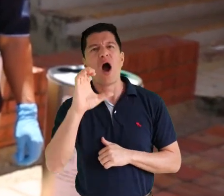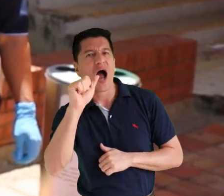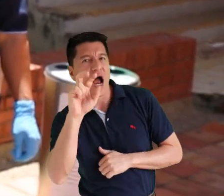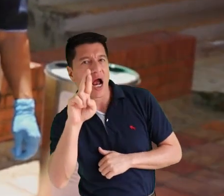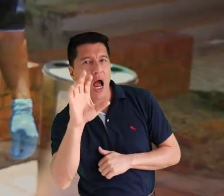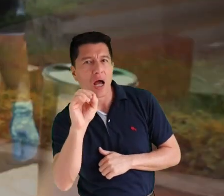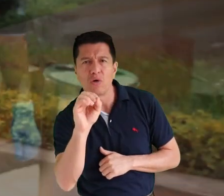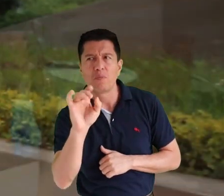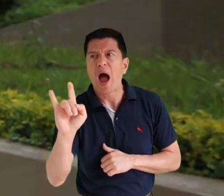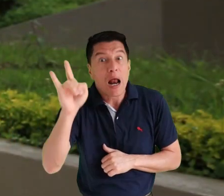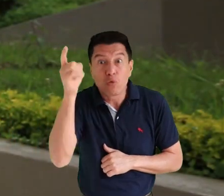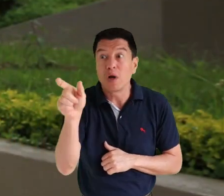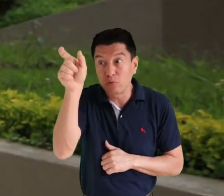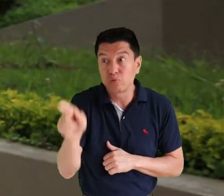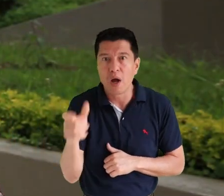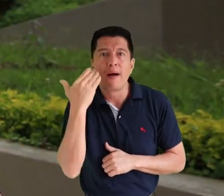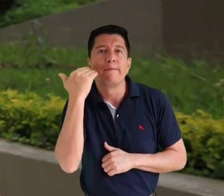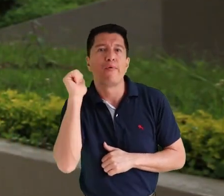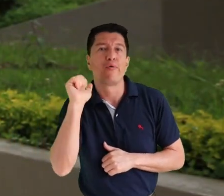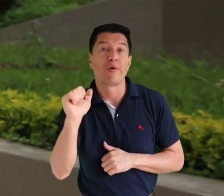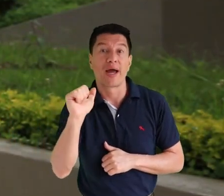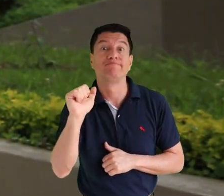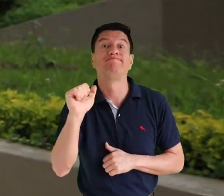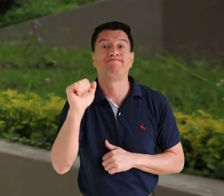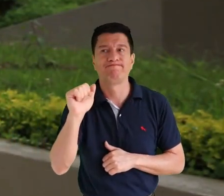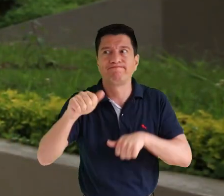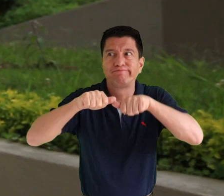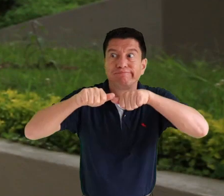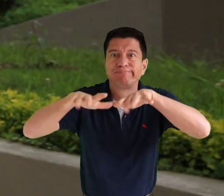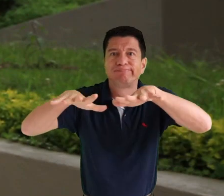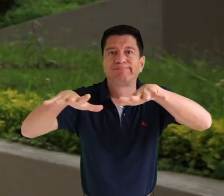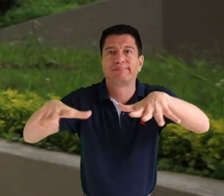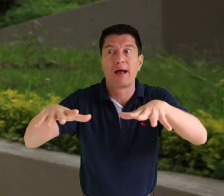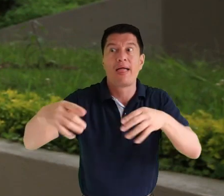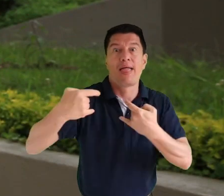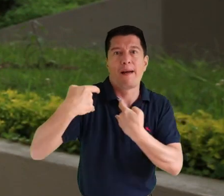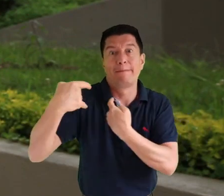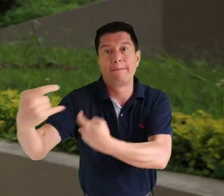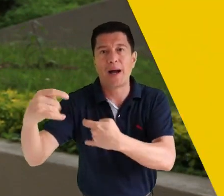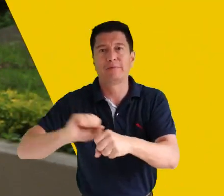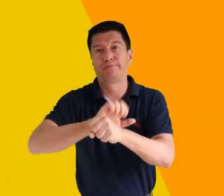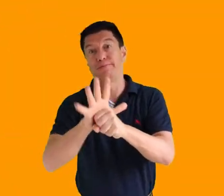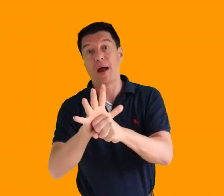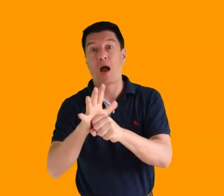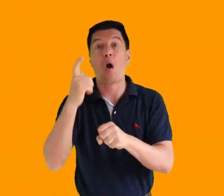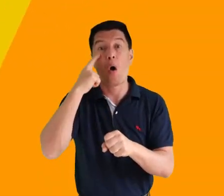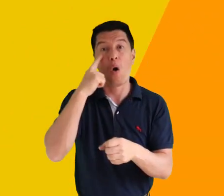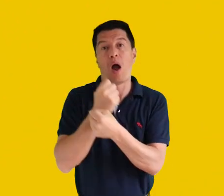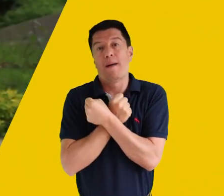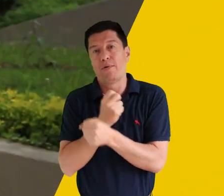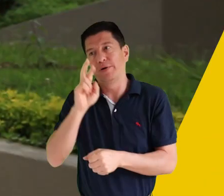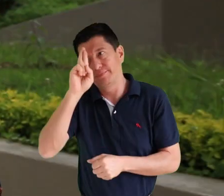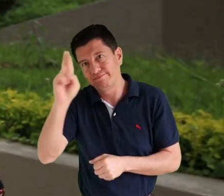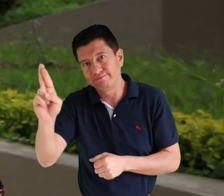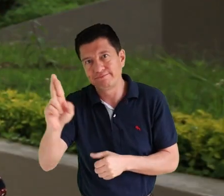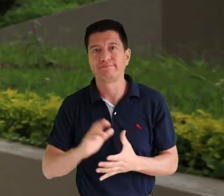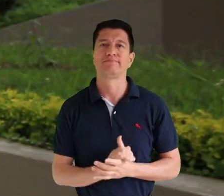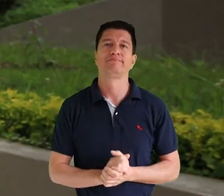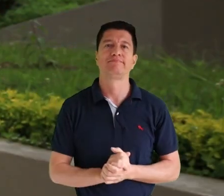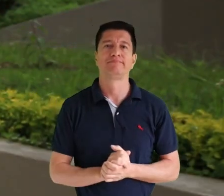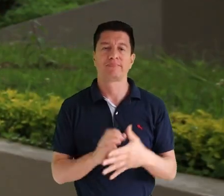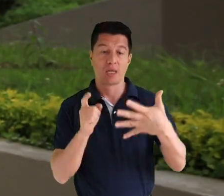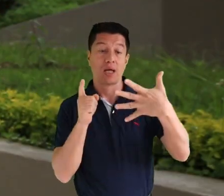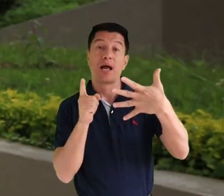vayan a resultar contagiados por un descuido de nosotros, porque a ellos los queremos y los respetamos. Tips número 3.